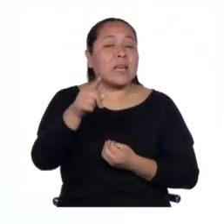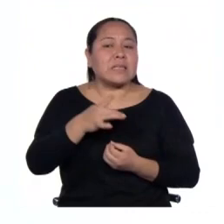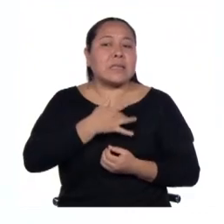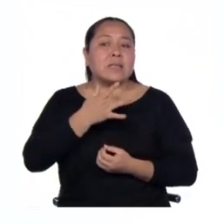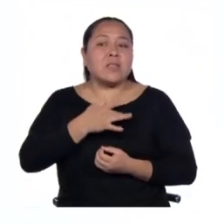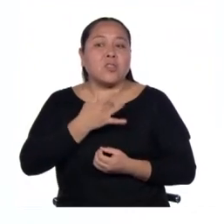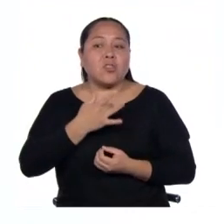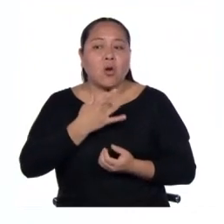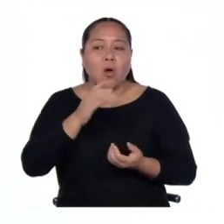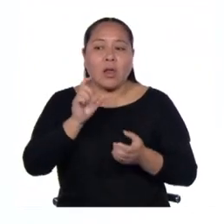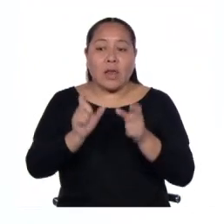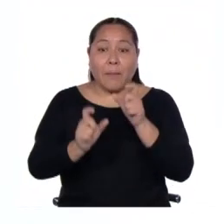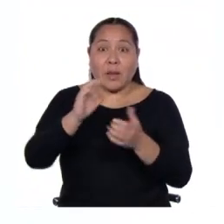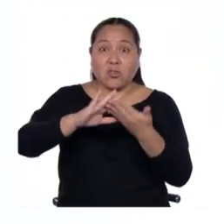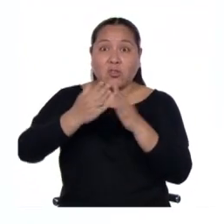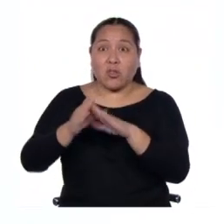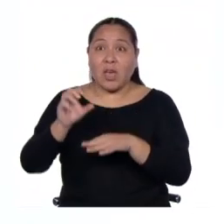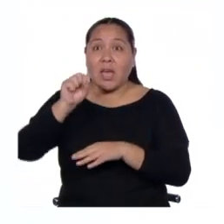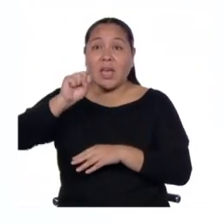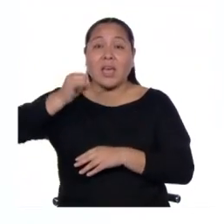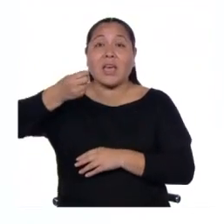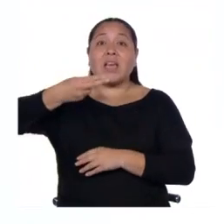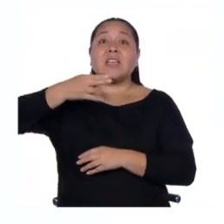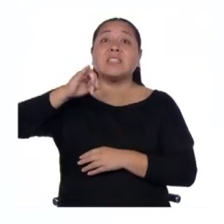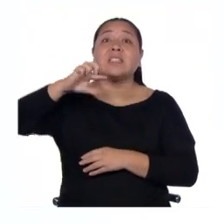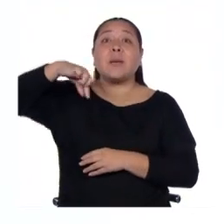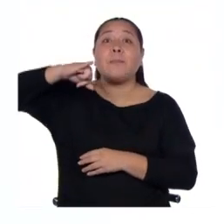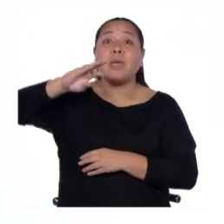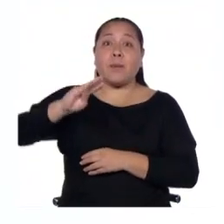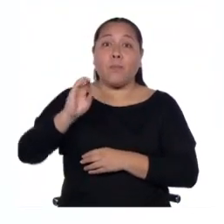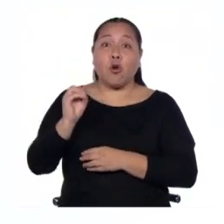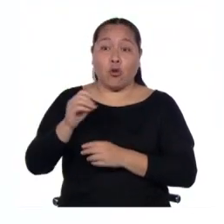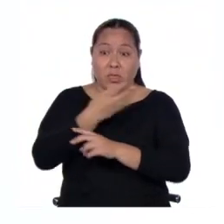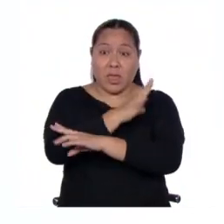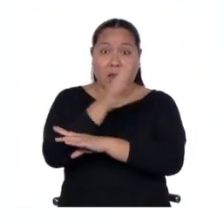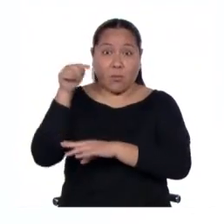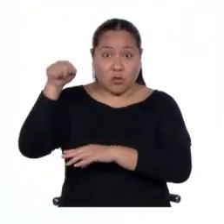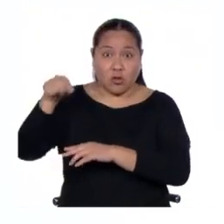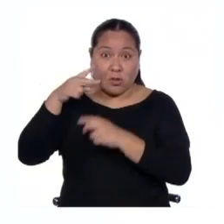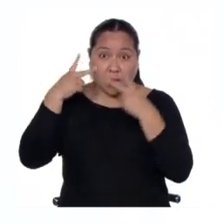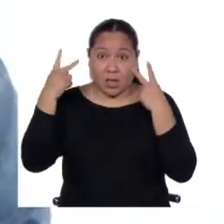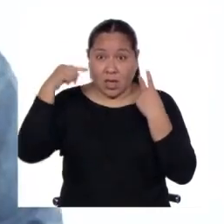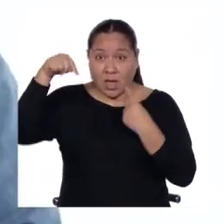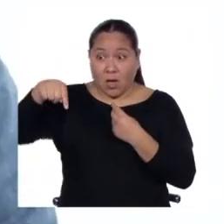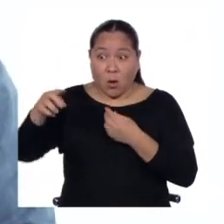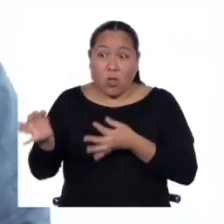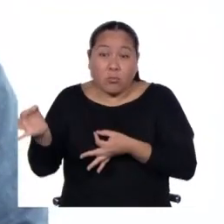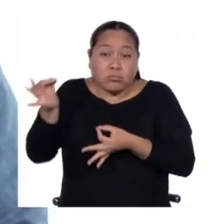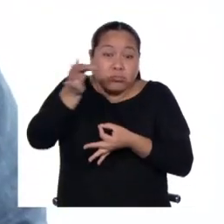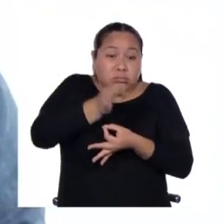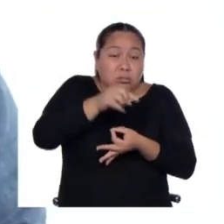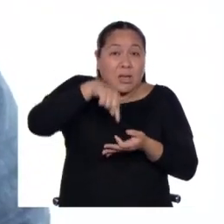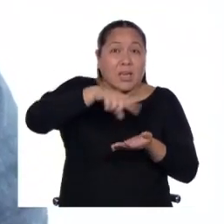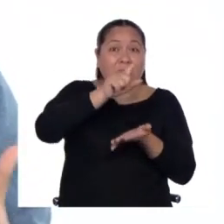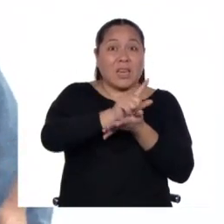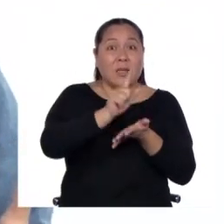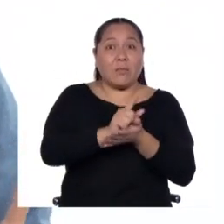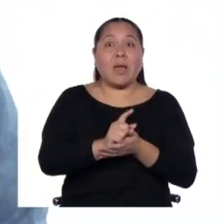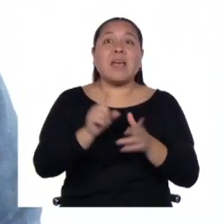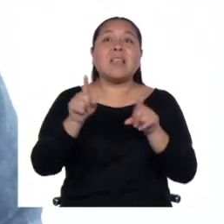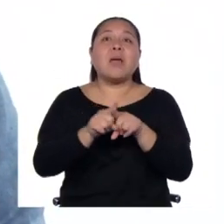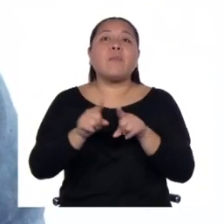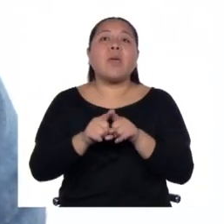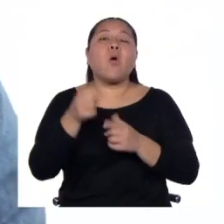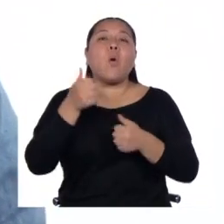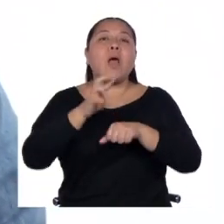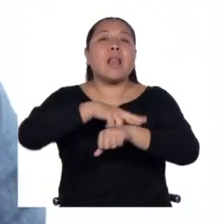población shipibo con IVA, originalmente de la Amazonía peruana, al establecerse en Lima? Ah, y también, ¿en qué